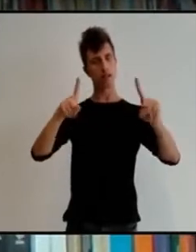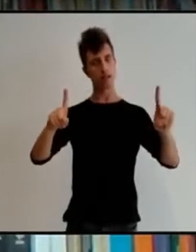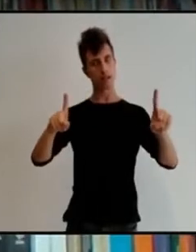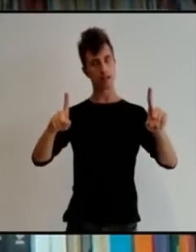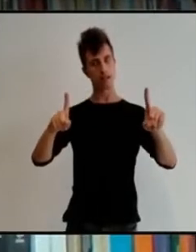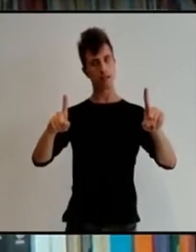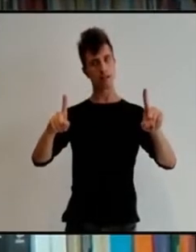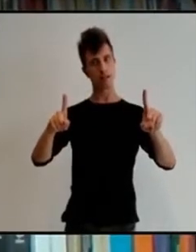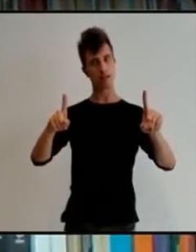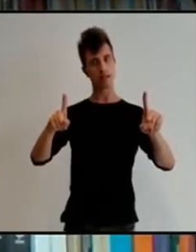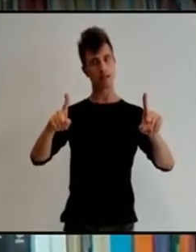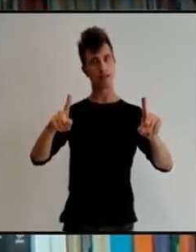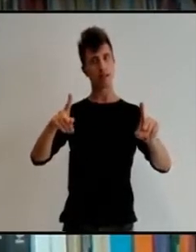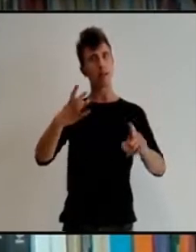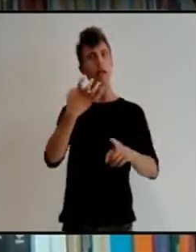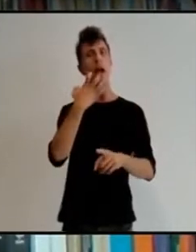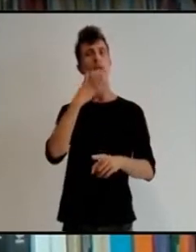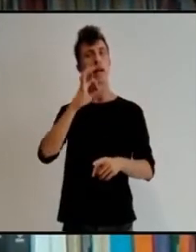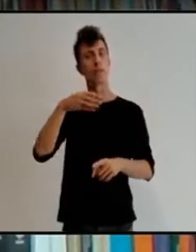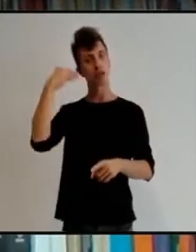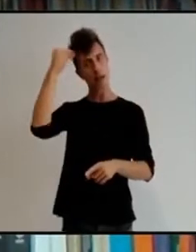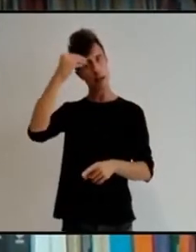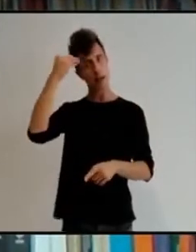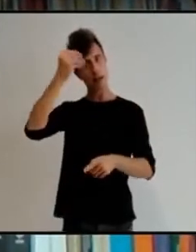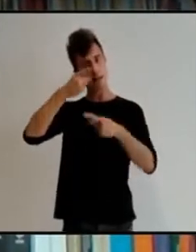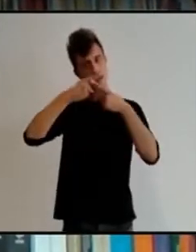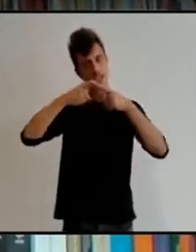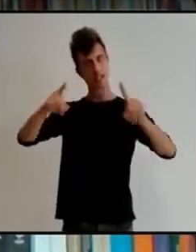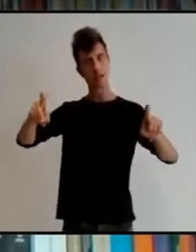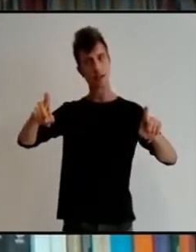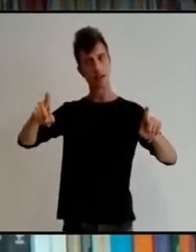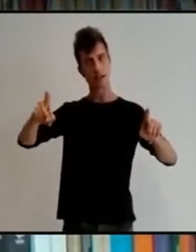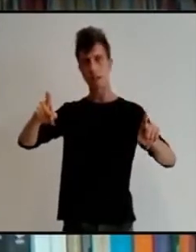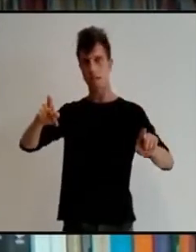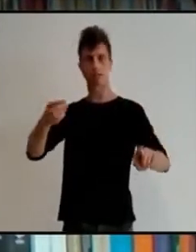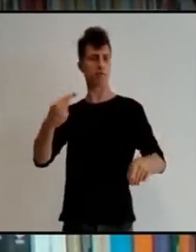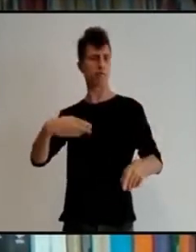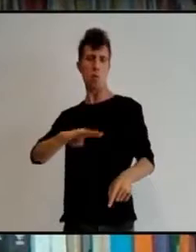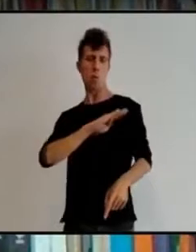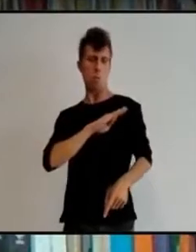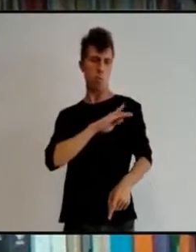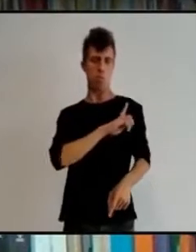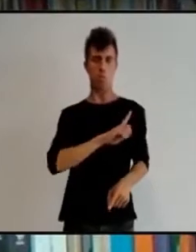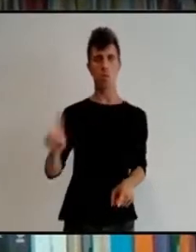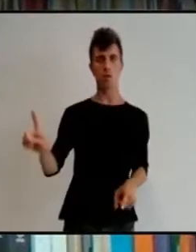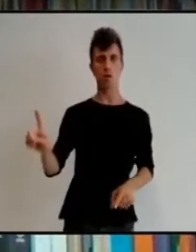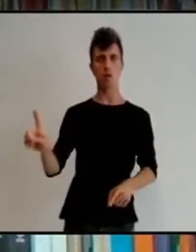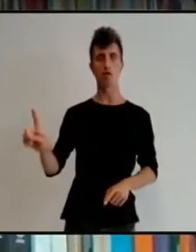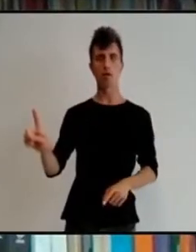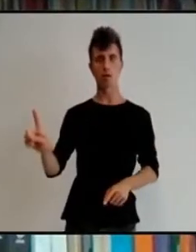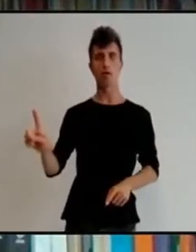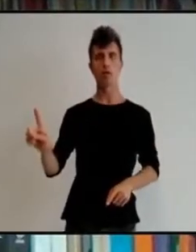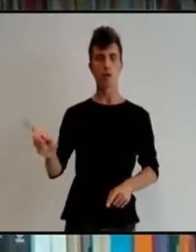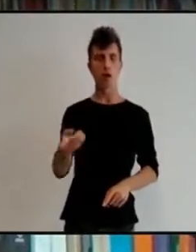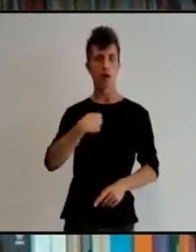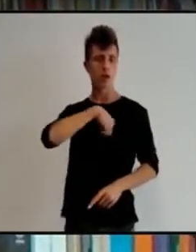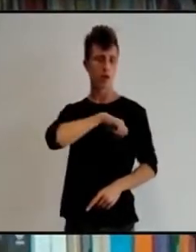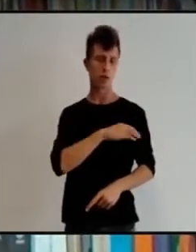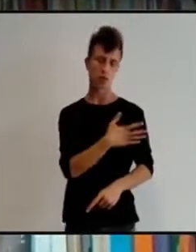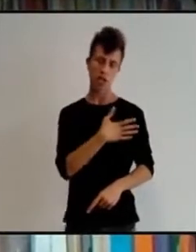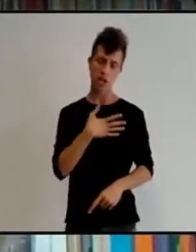diferente. Y eso es lo que quisiéramos para nuestro país. Estamos cumpliendo cinco